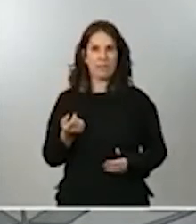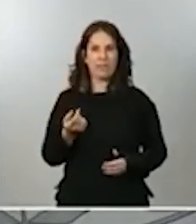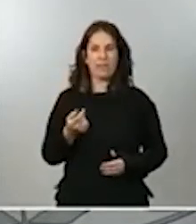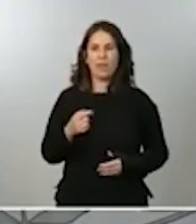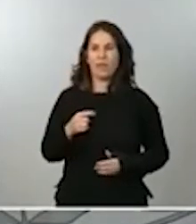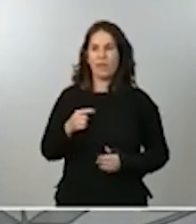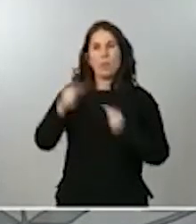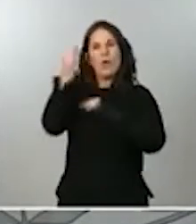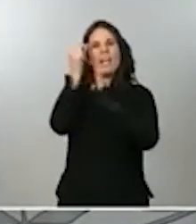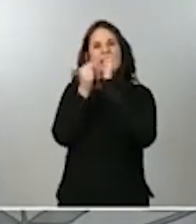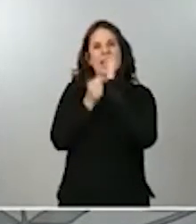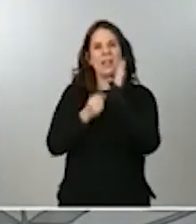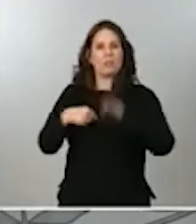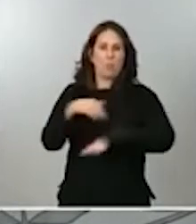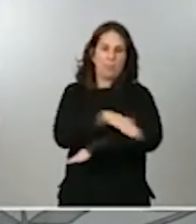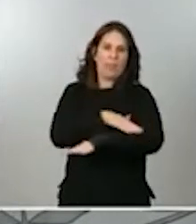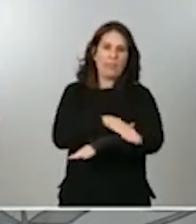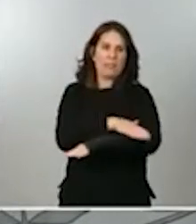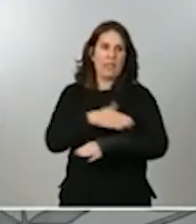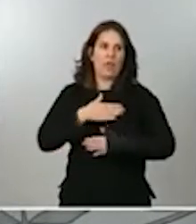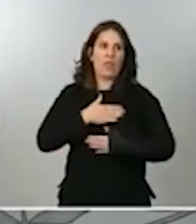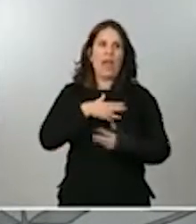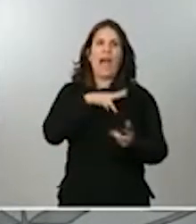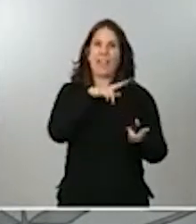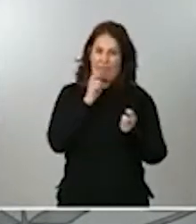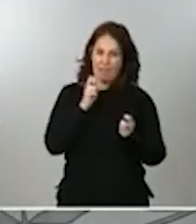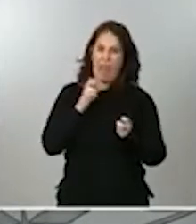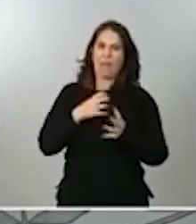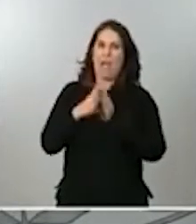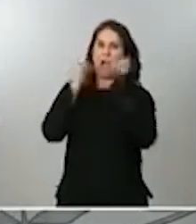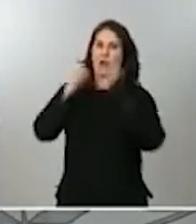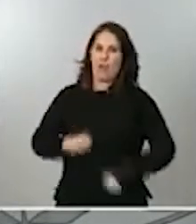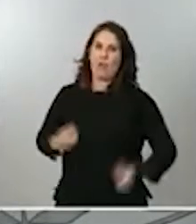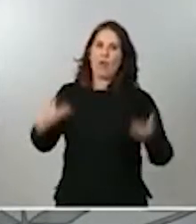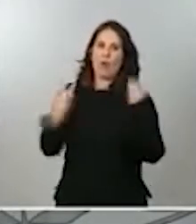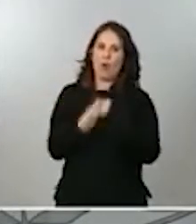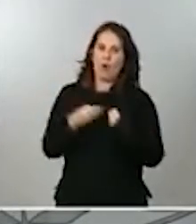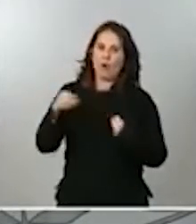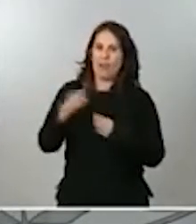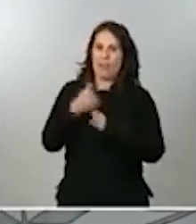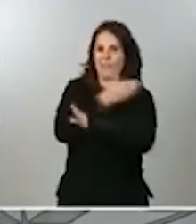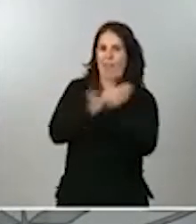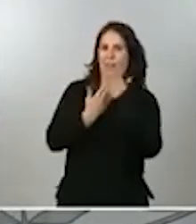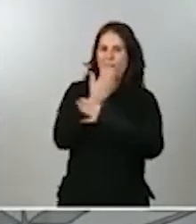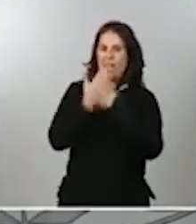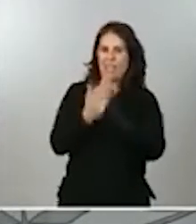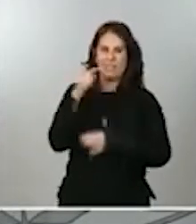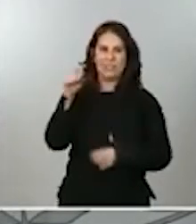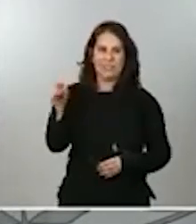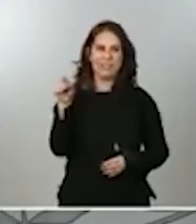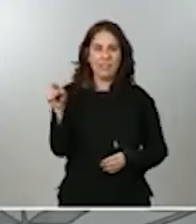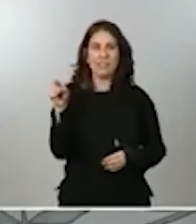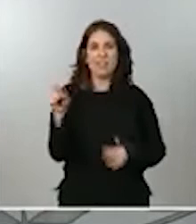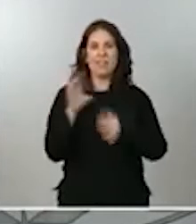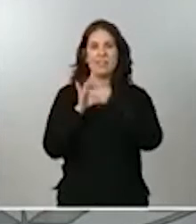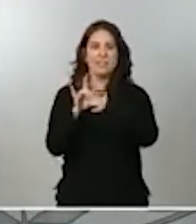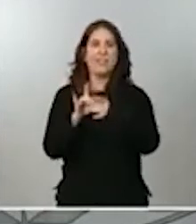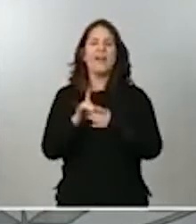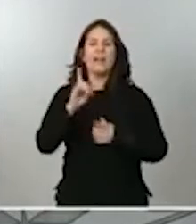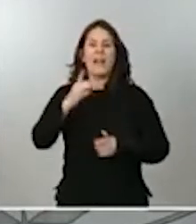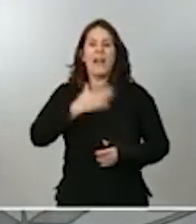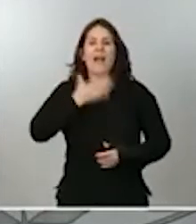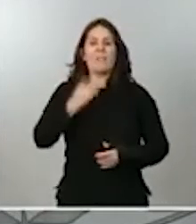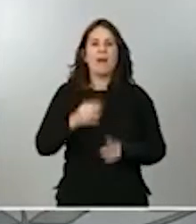Ministerio de Hacienda había acordado días previos con esta misma comunidad y, por tanto, ser capaces de controlar una